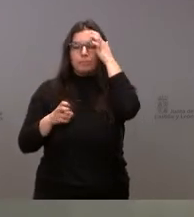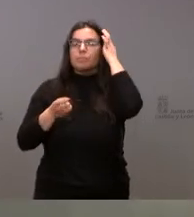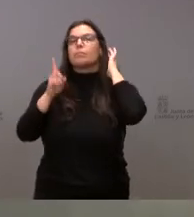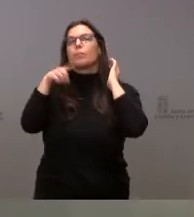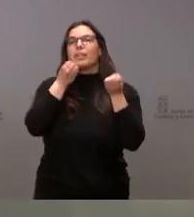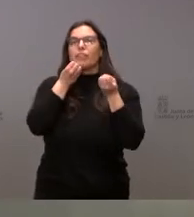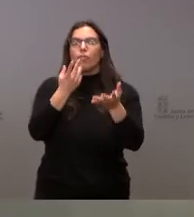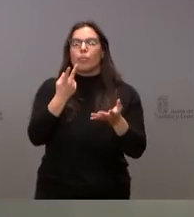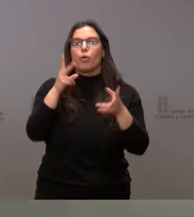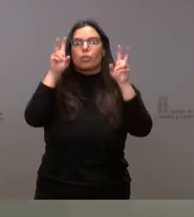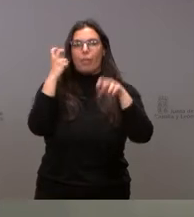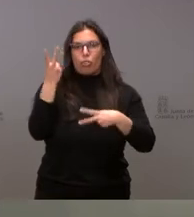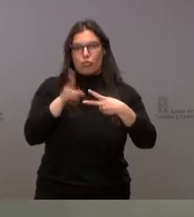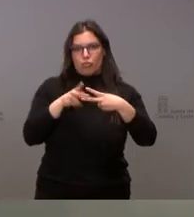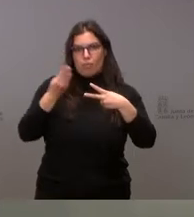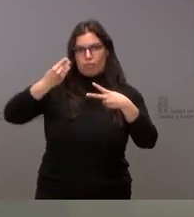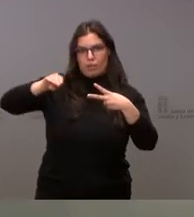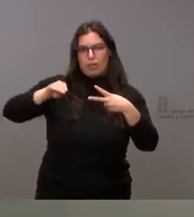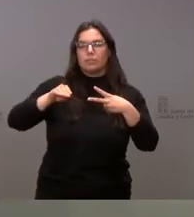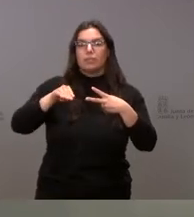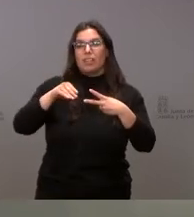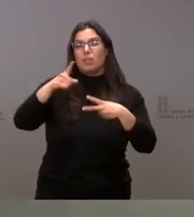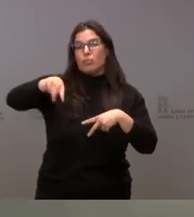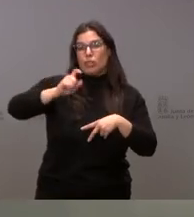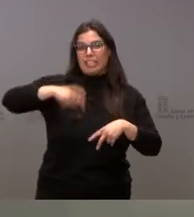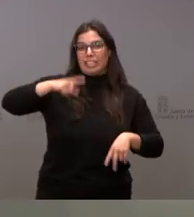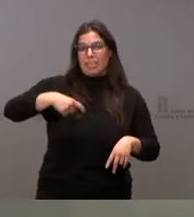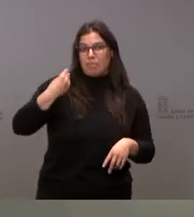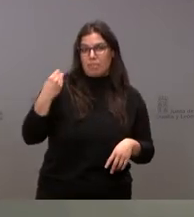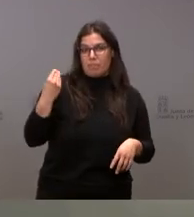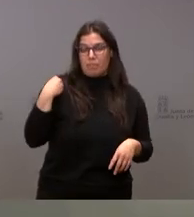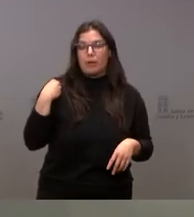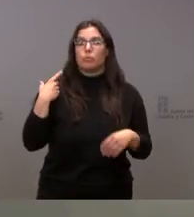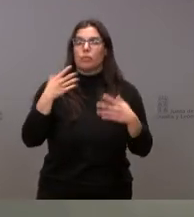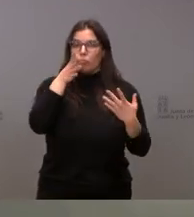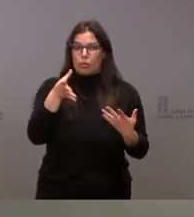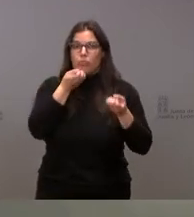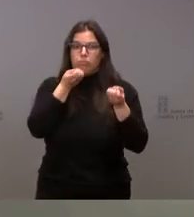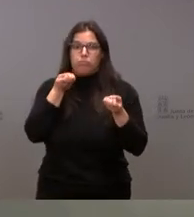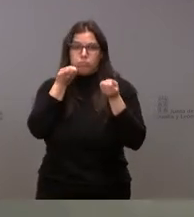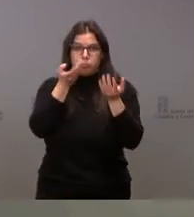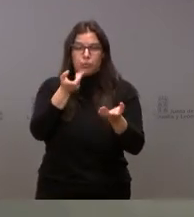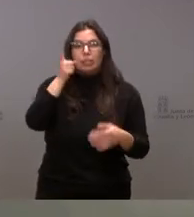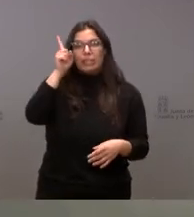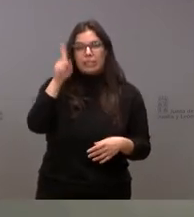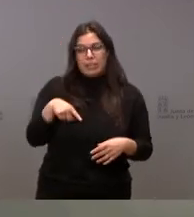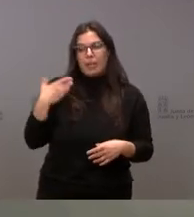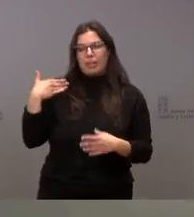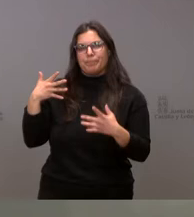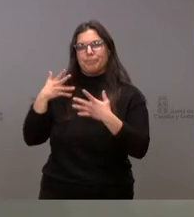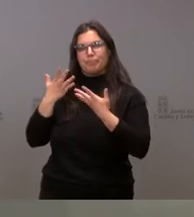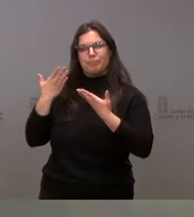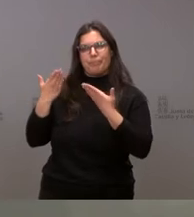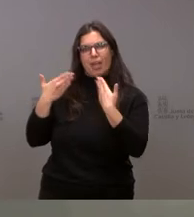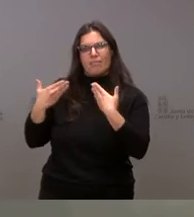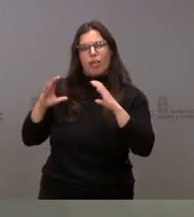informo de dos cuestiones adicionales sobre las cuales ustedes vienen preguntando de forma habitual y que también hemos examinado en el Consejo de Gobierno.